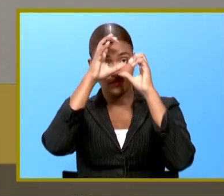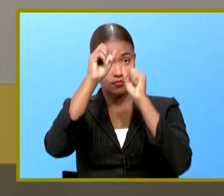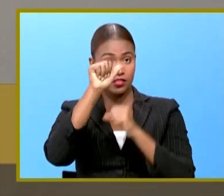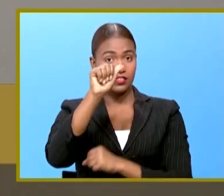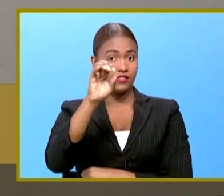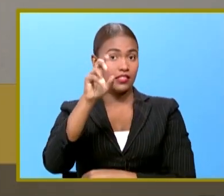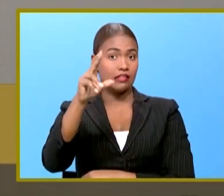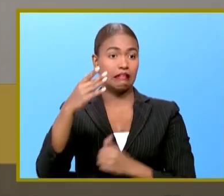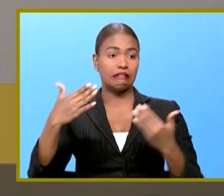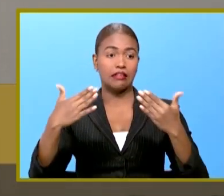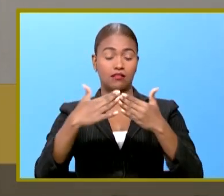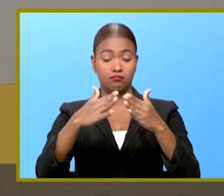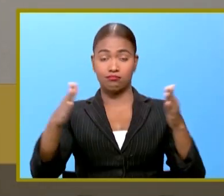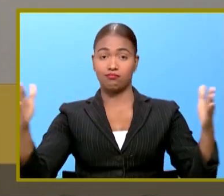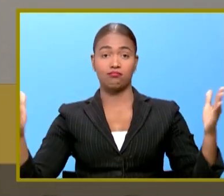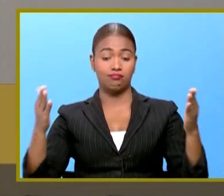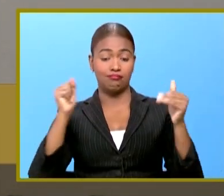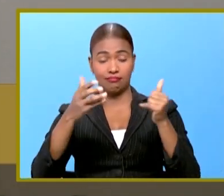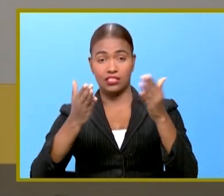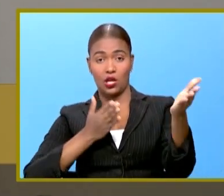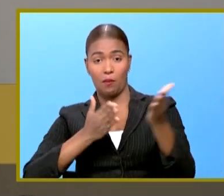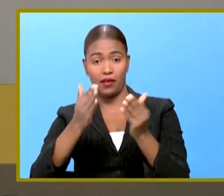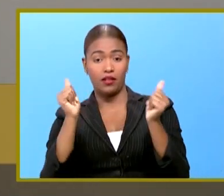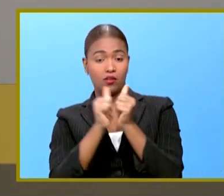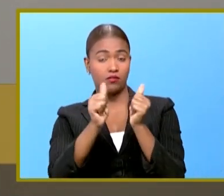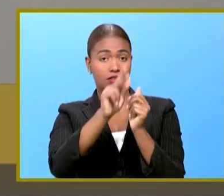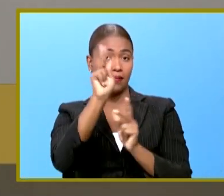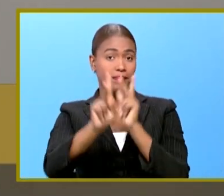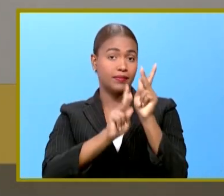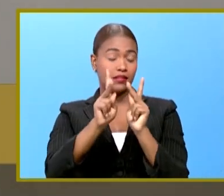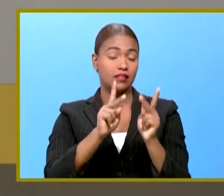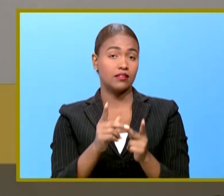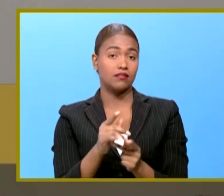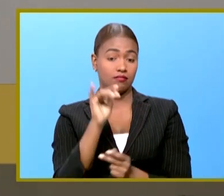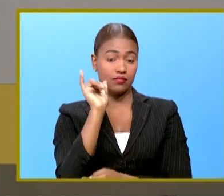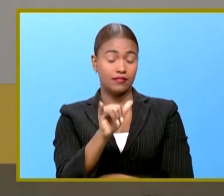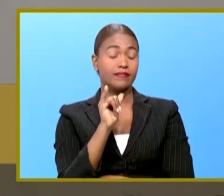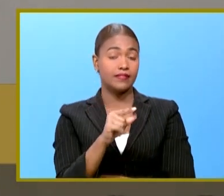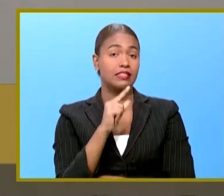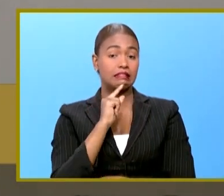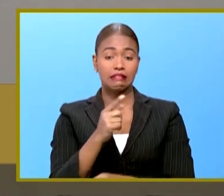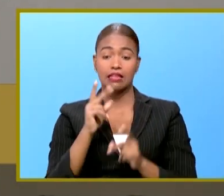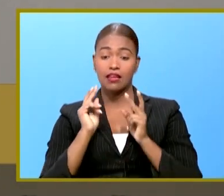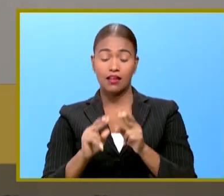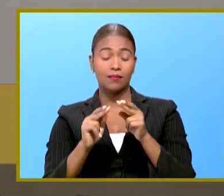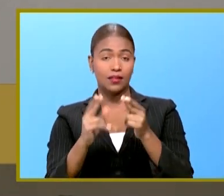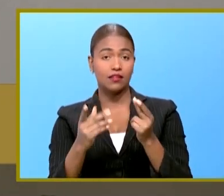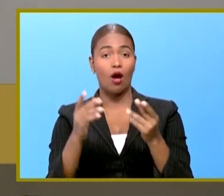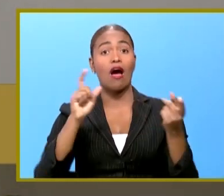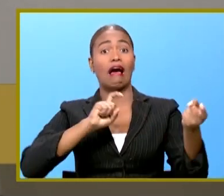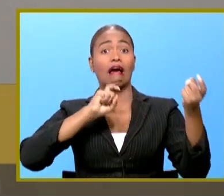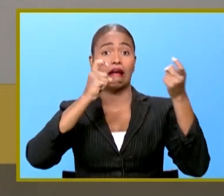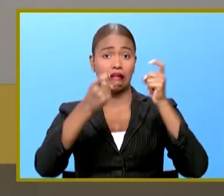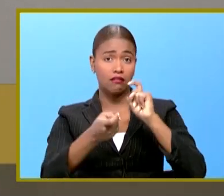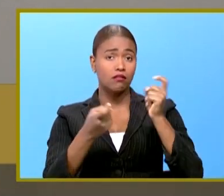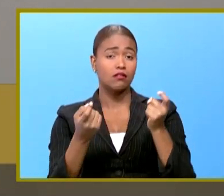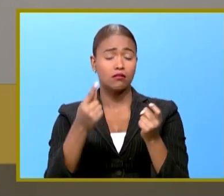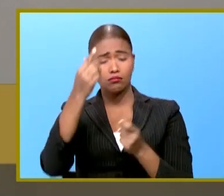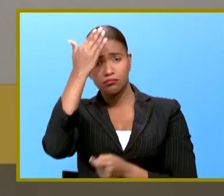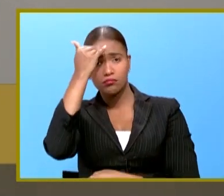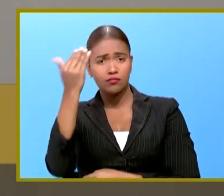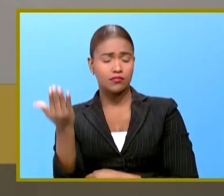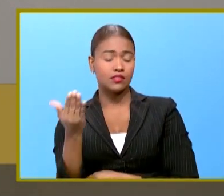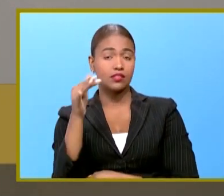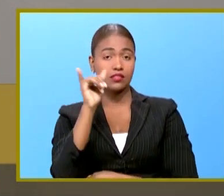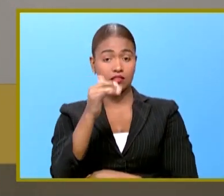abierto a conversar con la prensa eso es de inmediato un cambio debido a que